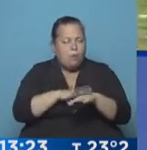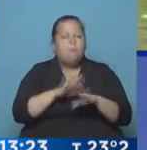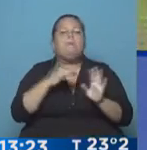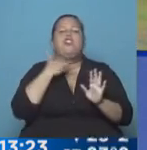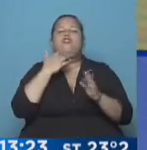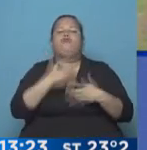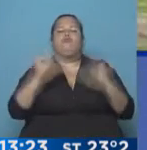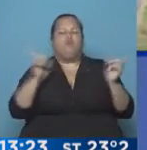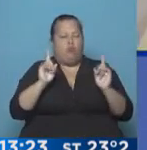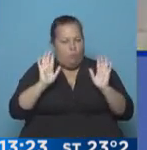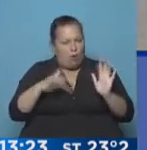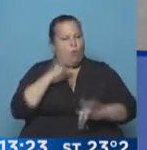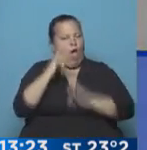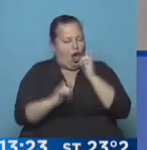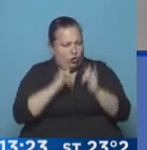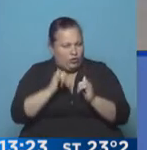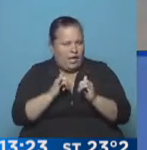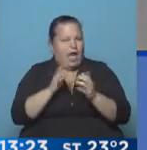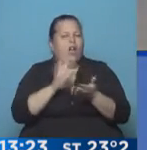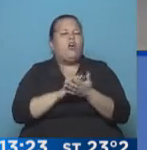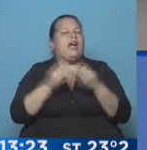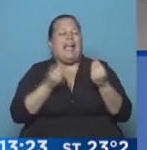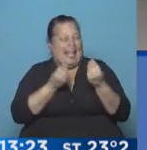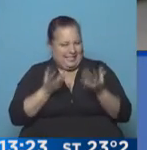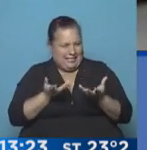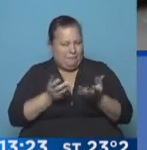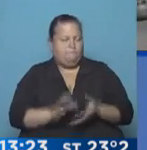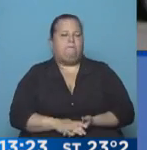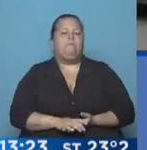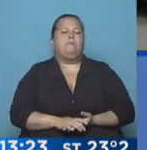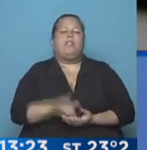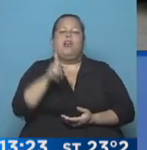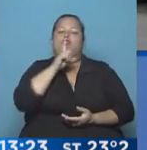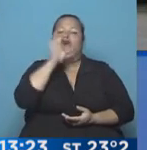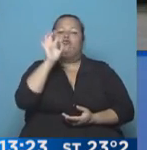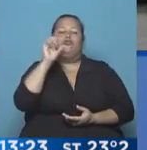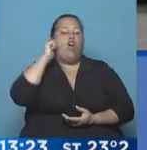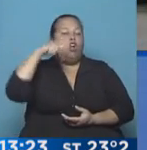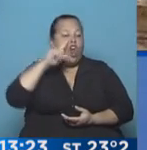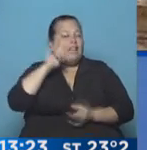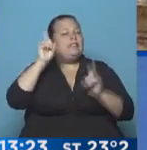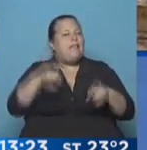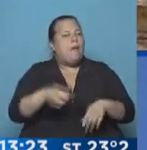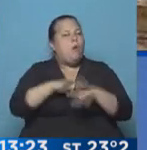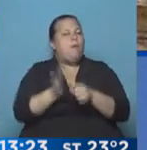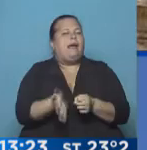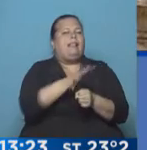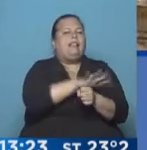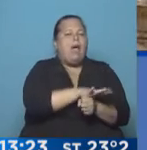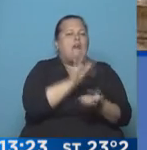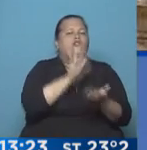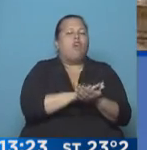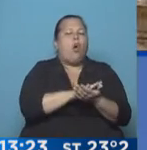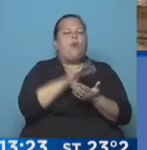conoce tanto y por eso les quiero contar un poquito de qué se trata. Toñoli también estaría involucrado en el encubrimiento de